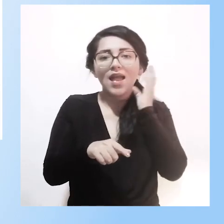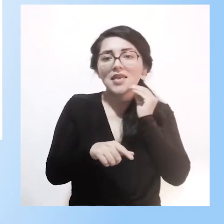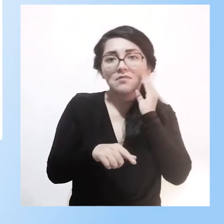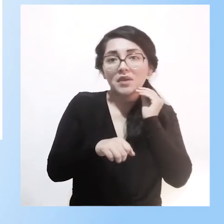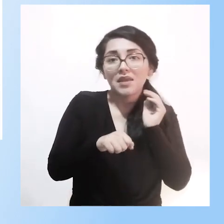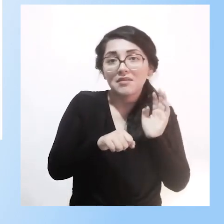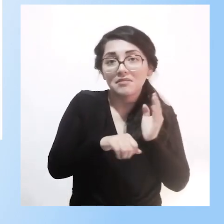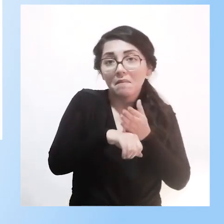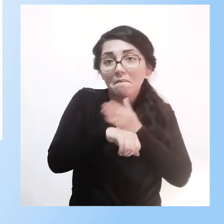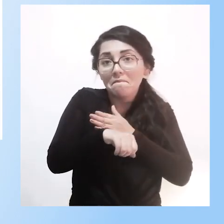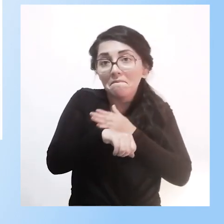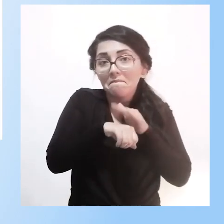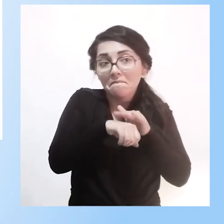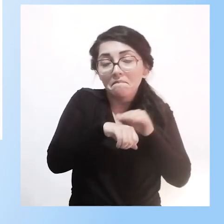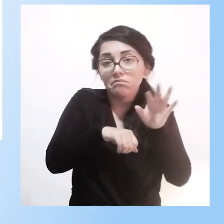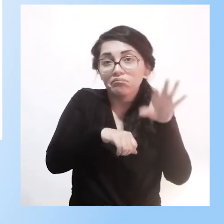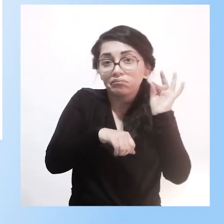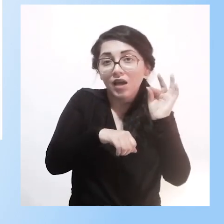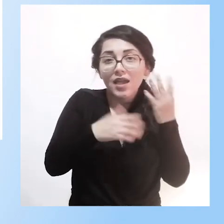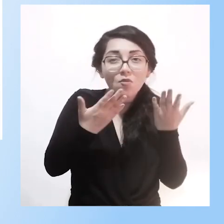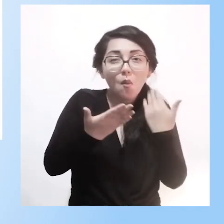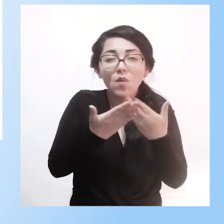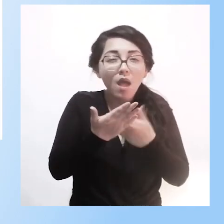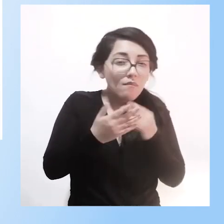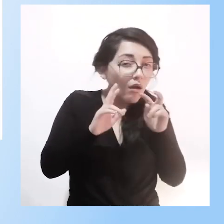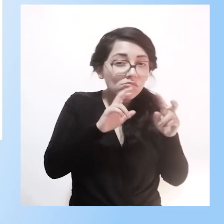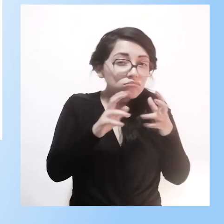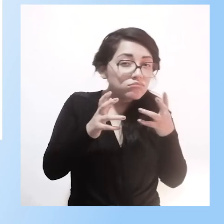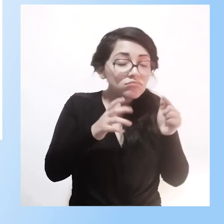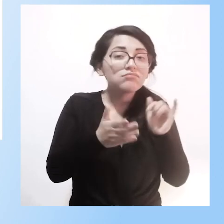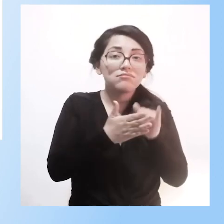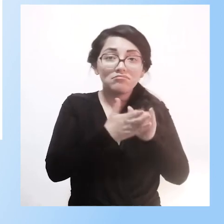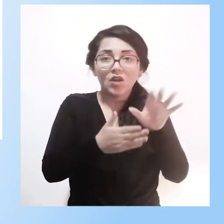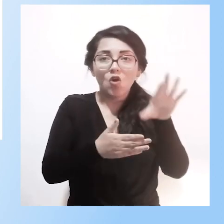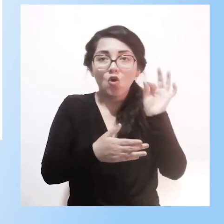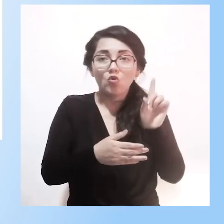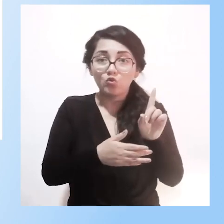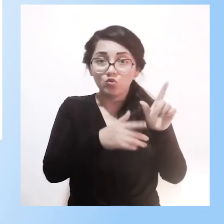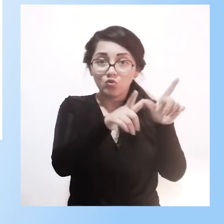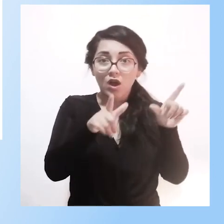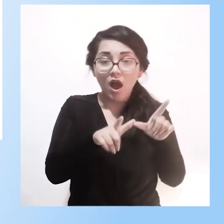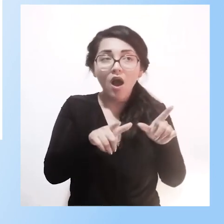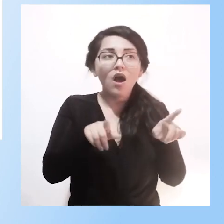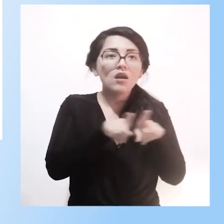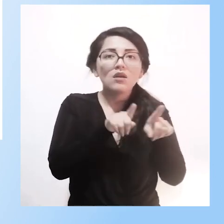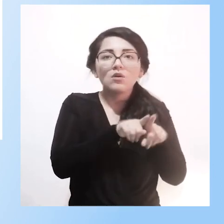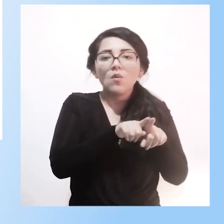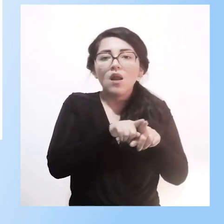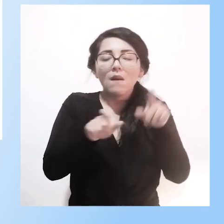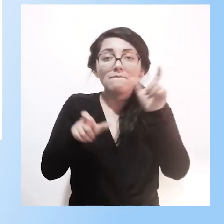una recomendación, tomar un centro, tomar gente que esté muy